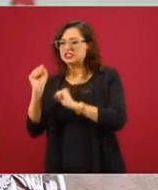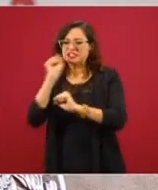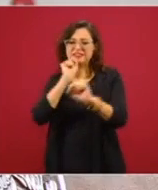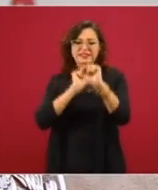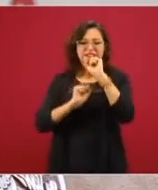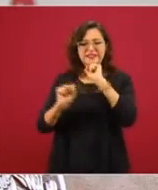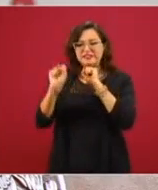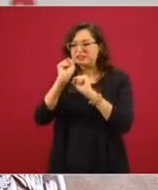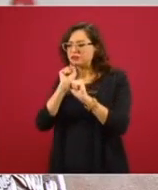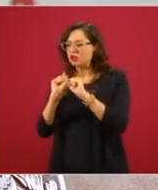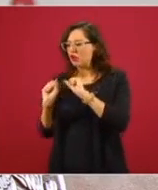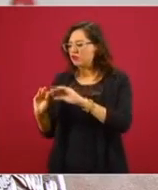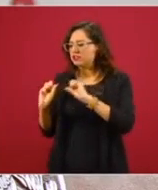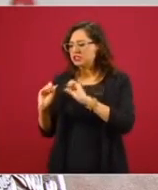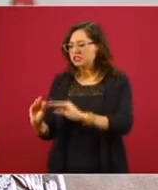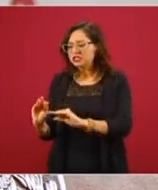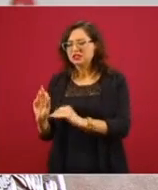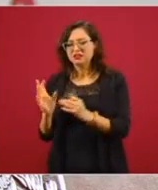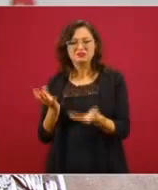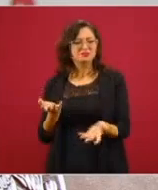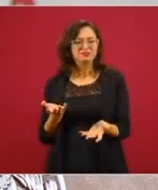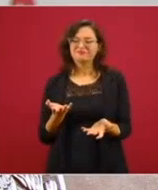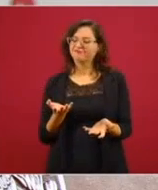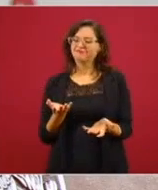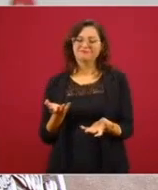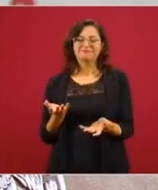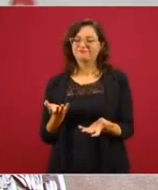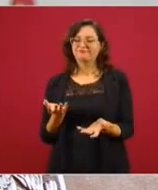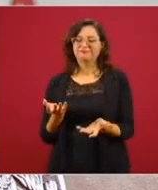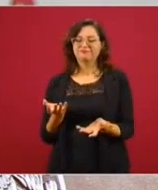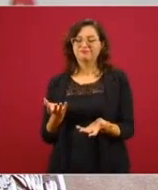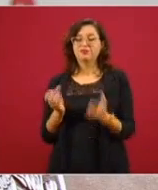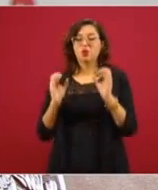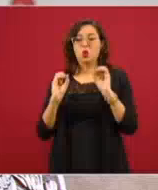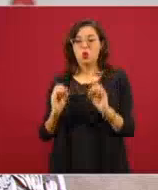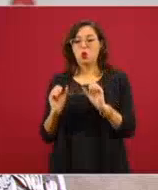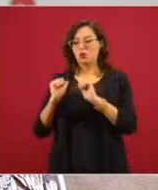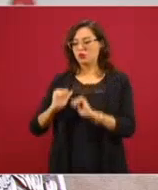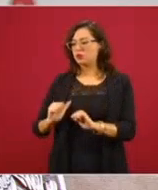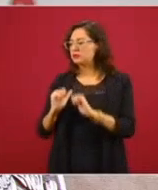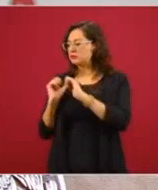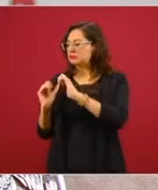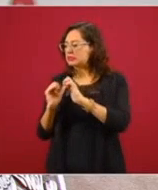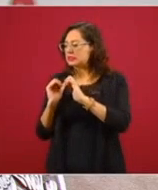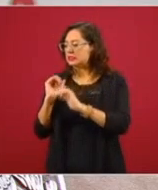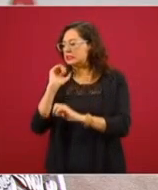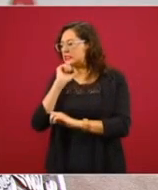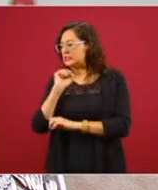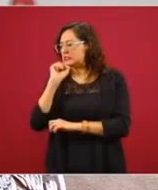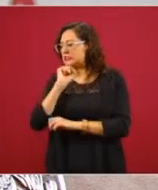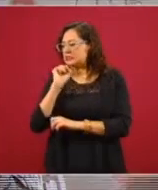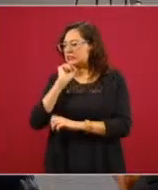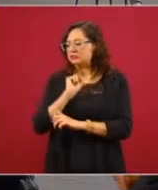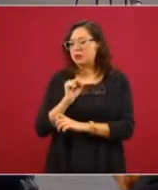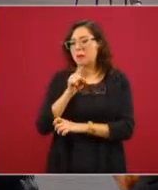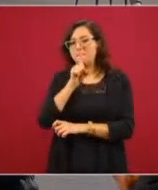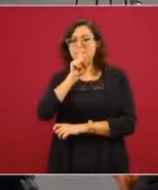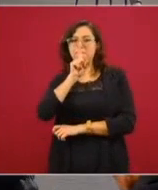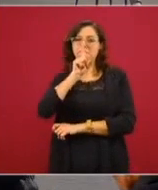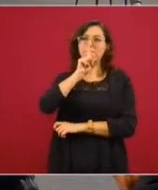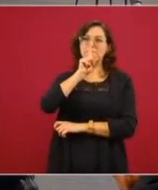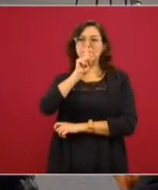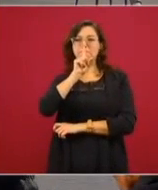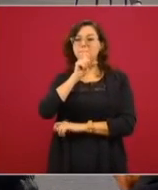o de los poderes, sino que sea